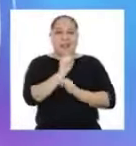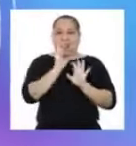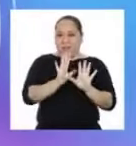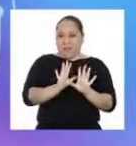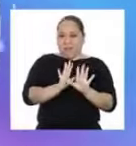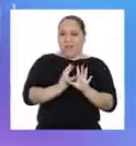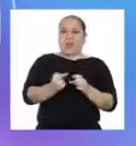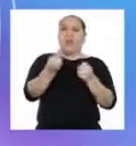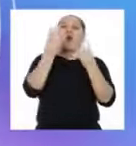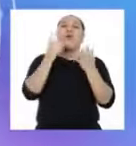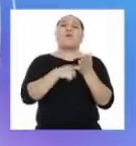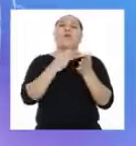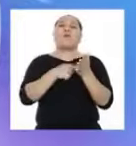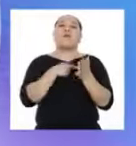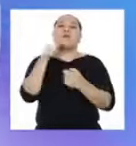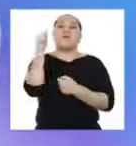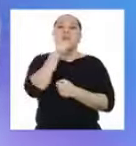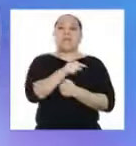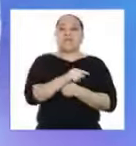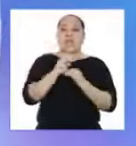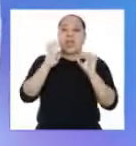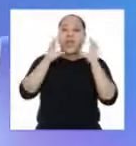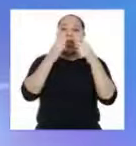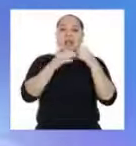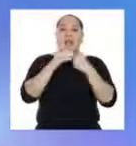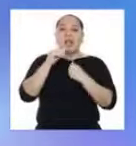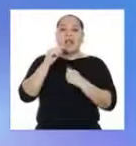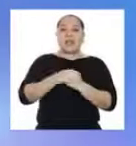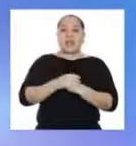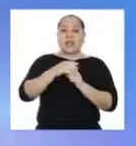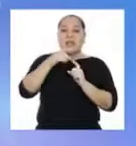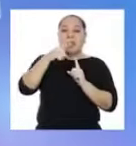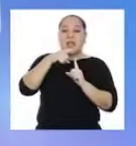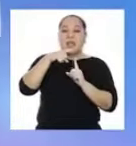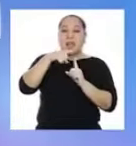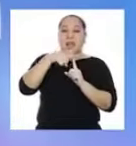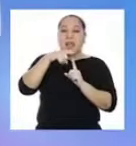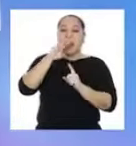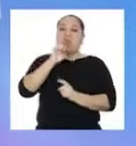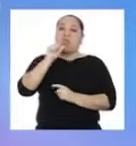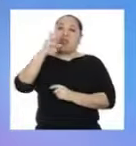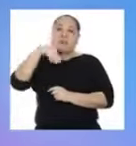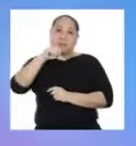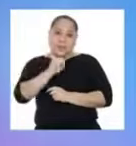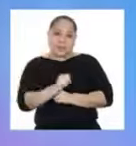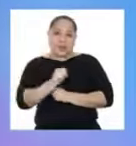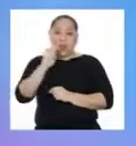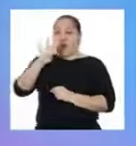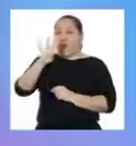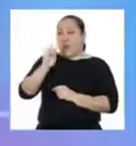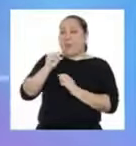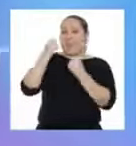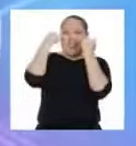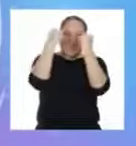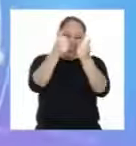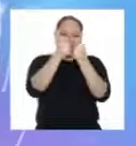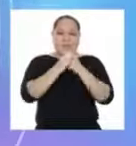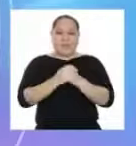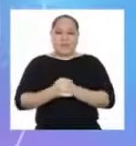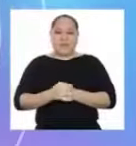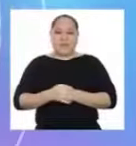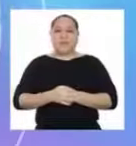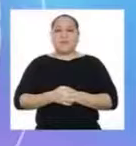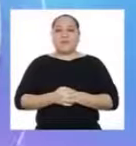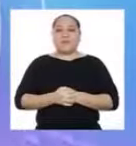ver, ¿cuántas veces se repite la categoría Teams? ¡Cuarenta, Techi! ¡Bien!